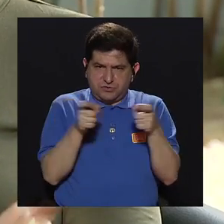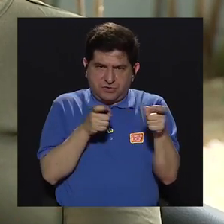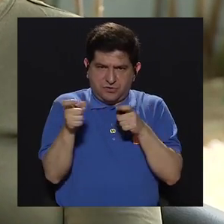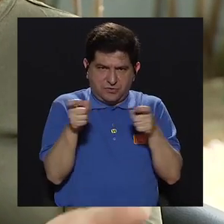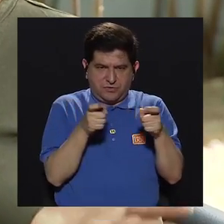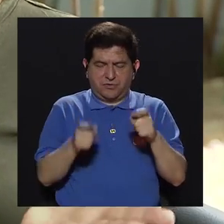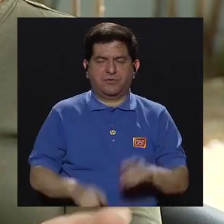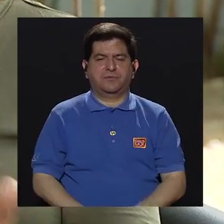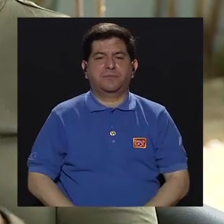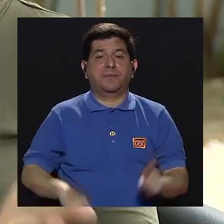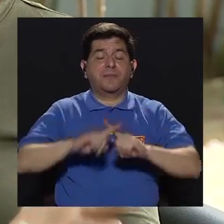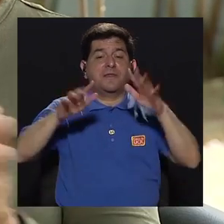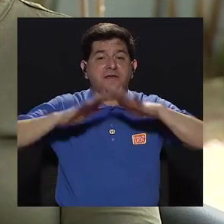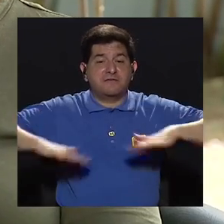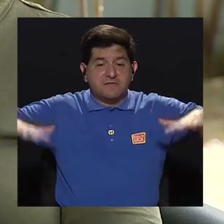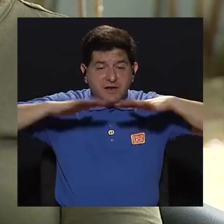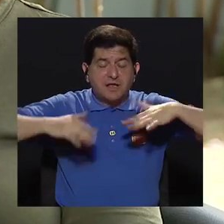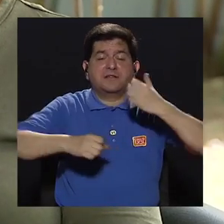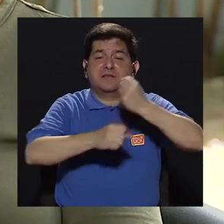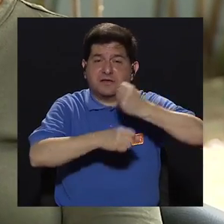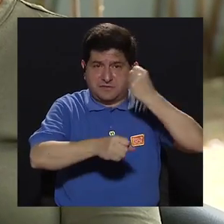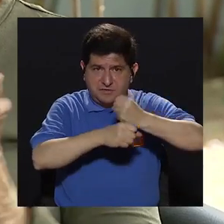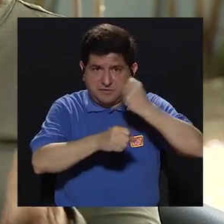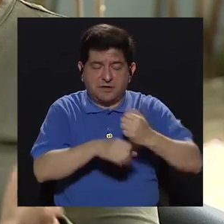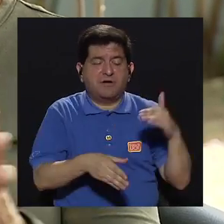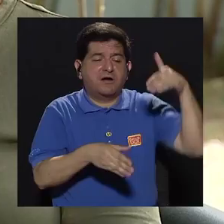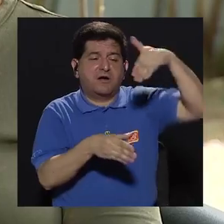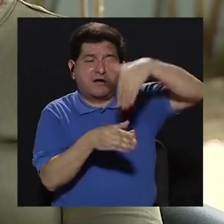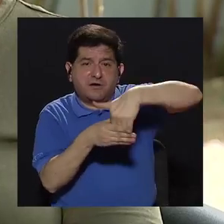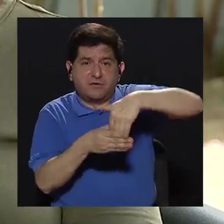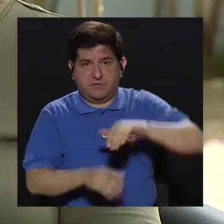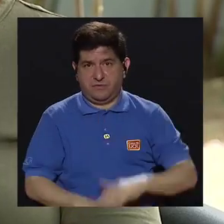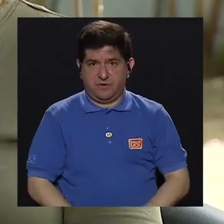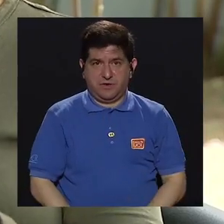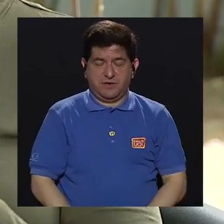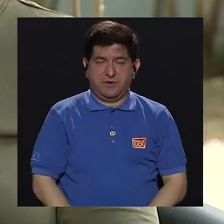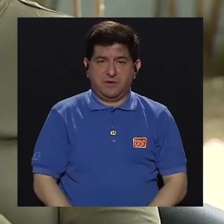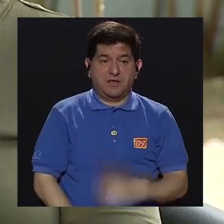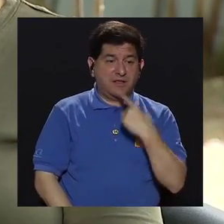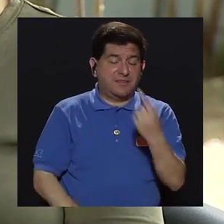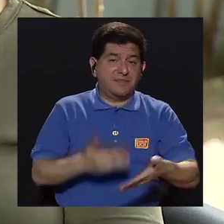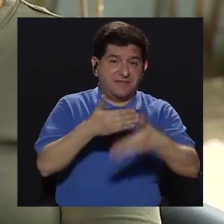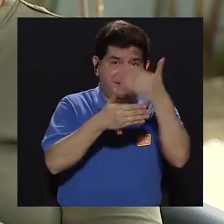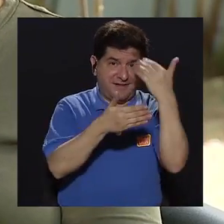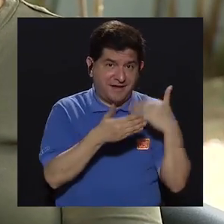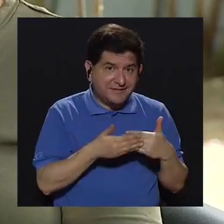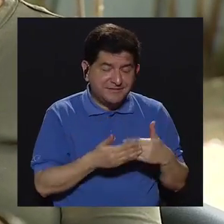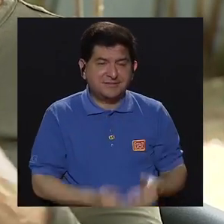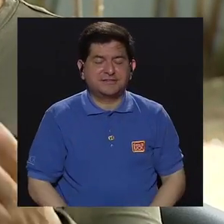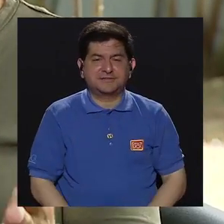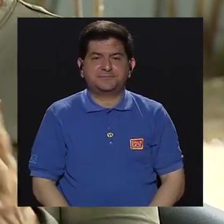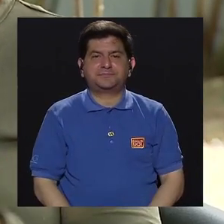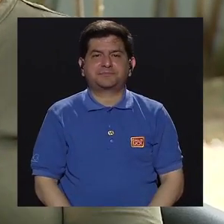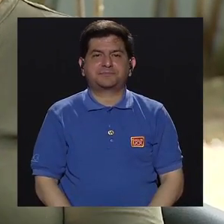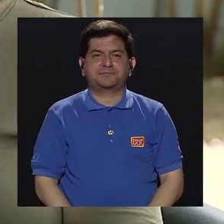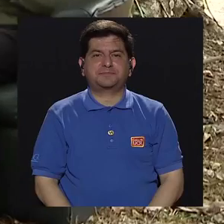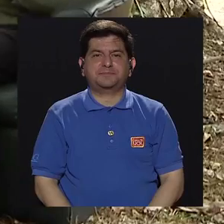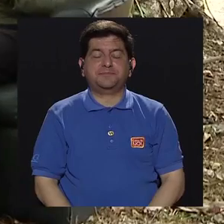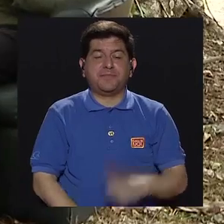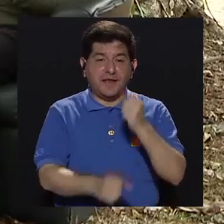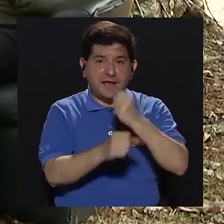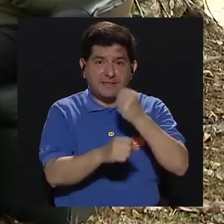También otros ámbitos de trabajo donde se ha insertado es la parte que me mencionaba anteriormente, laboral,